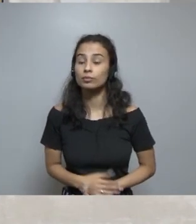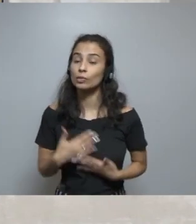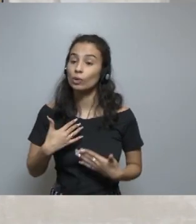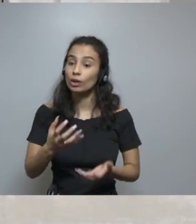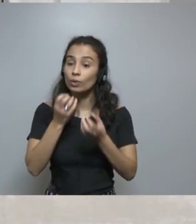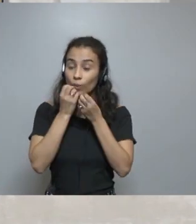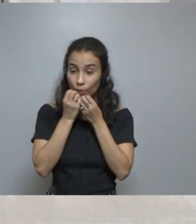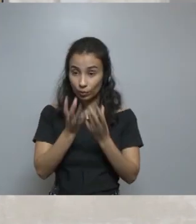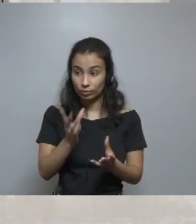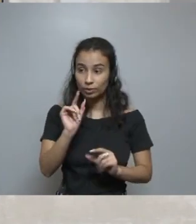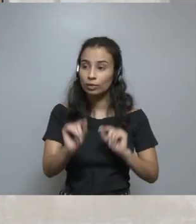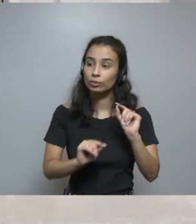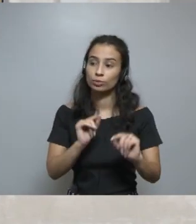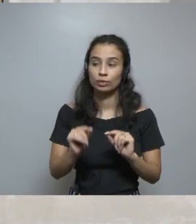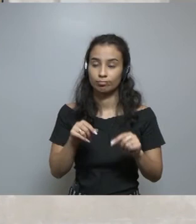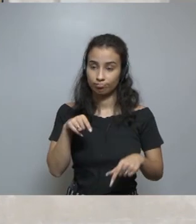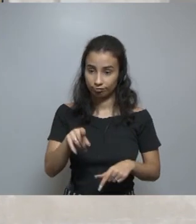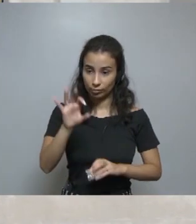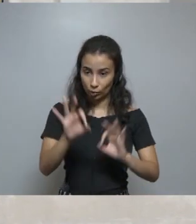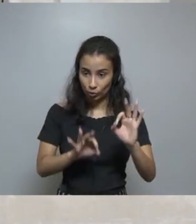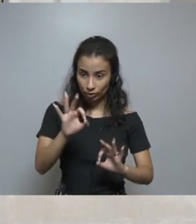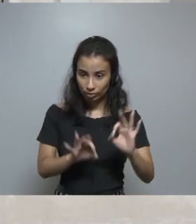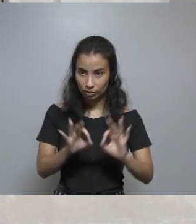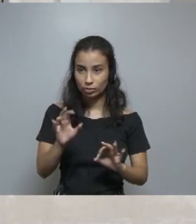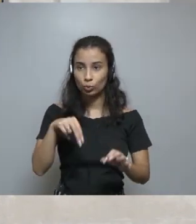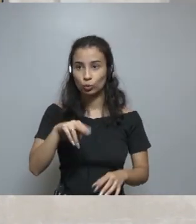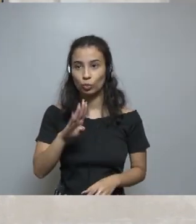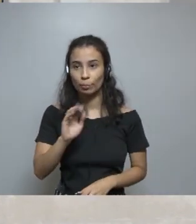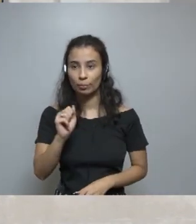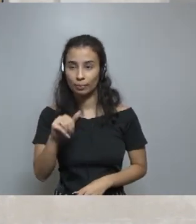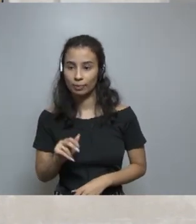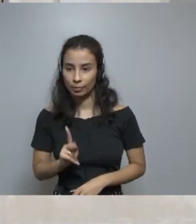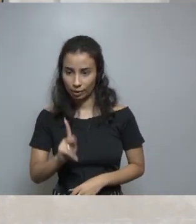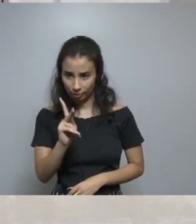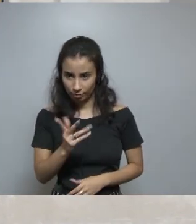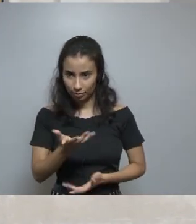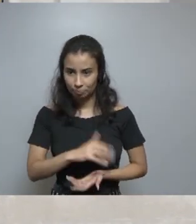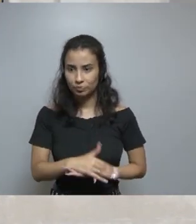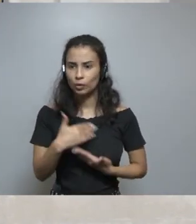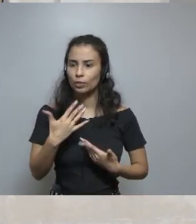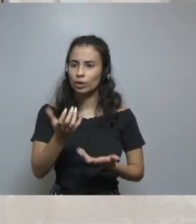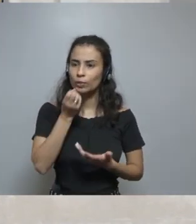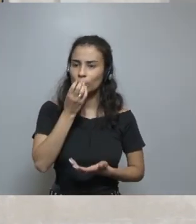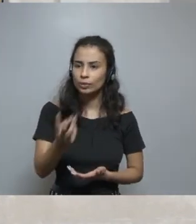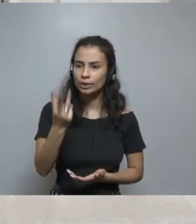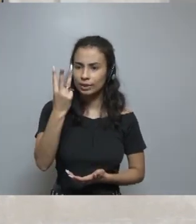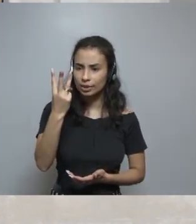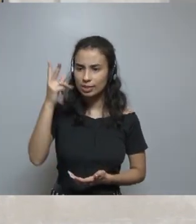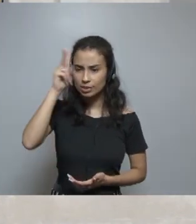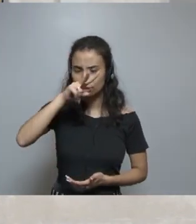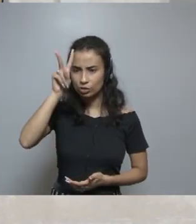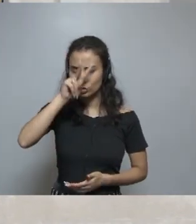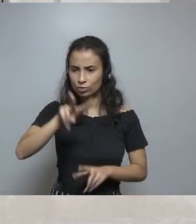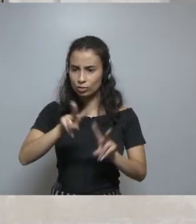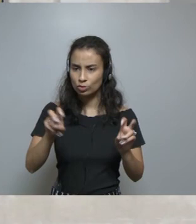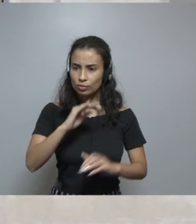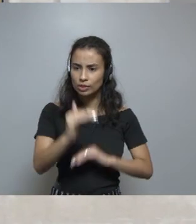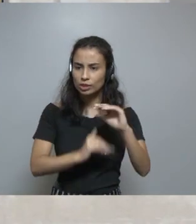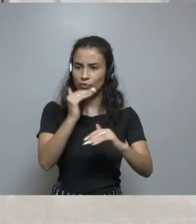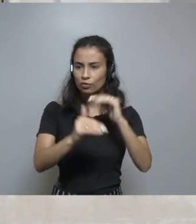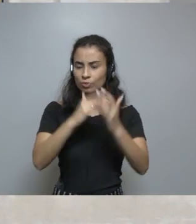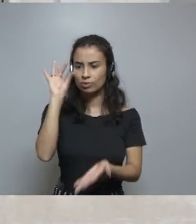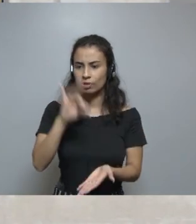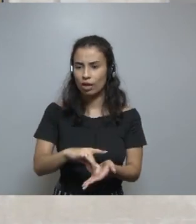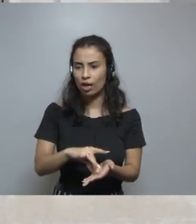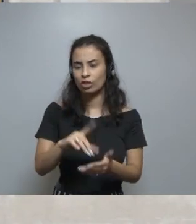Y quiero contarles tres anécdotas o casos